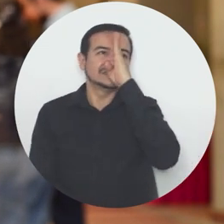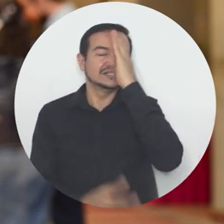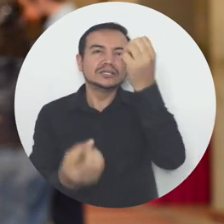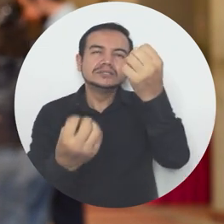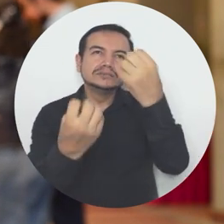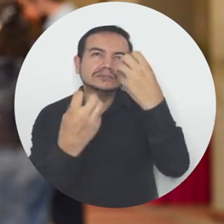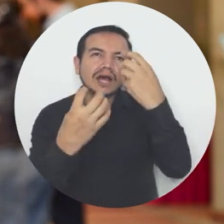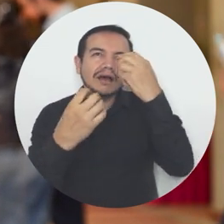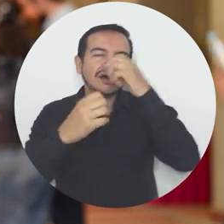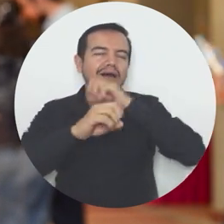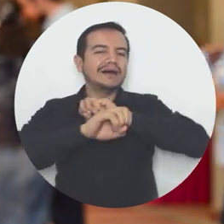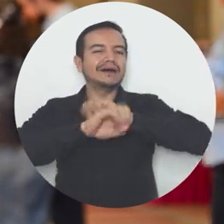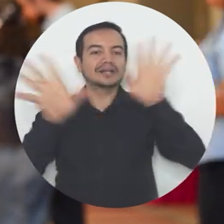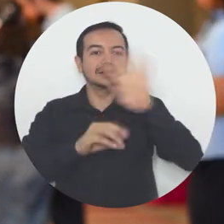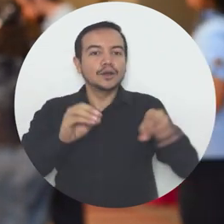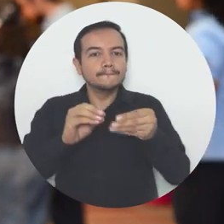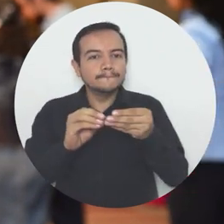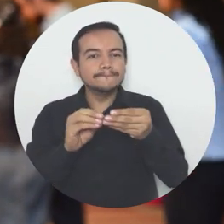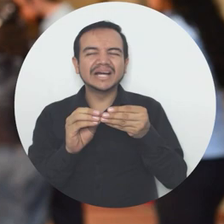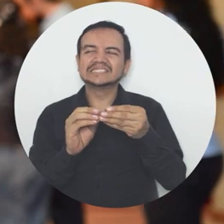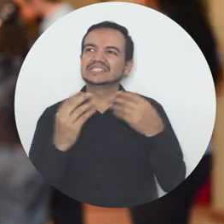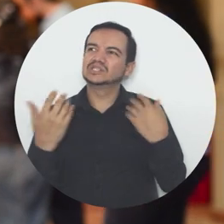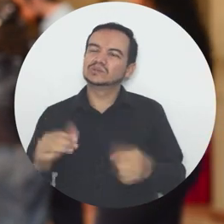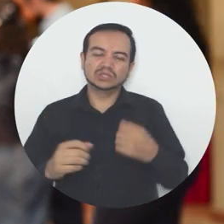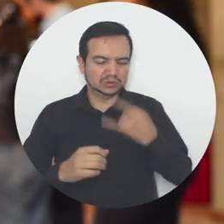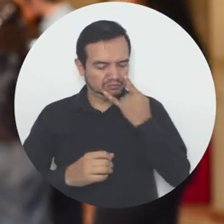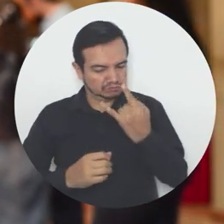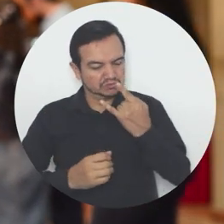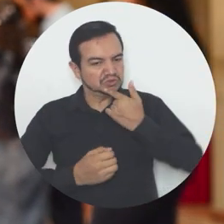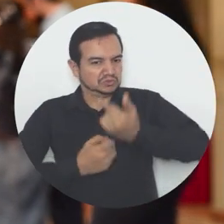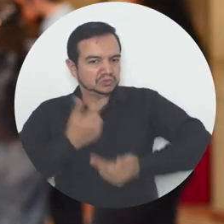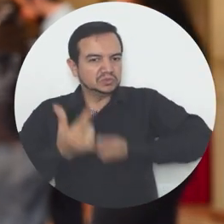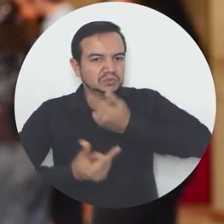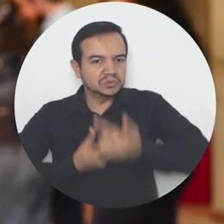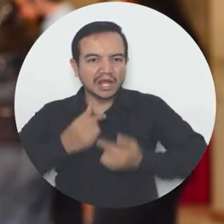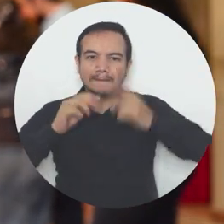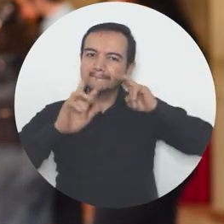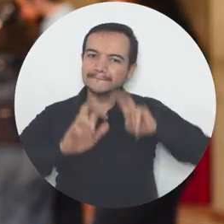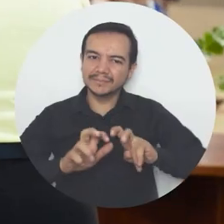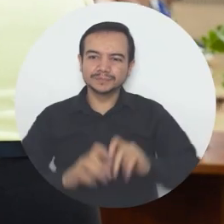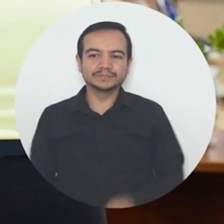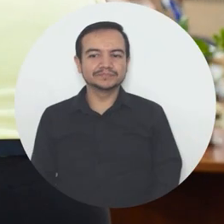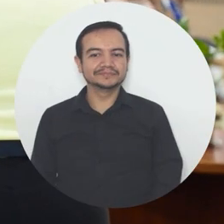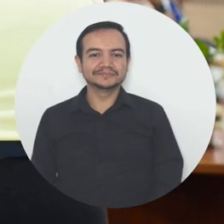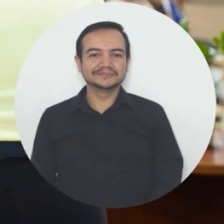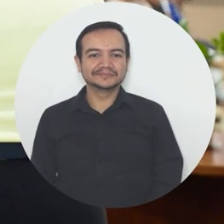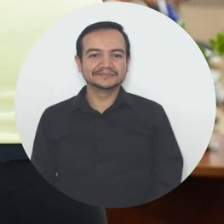dudas que tenía y me parece aún más interesante seguir trabajando o seguir investigando.